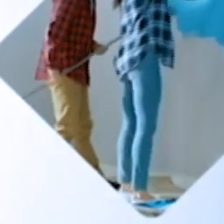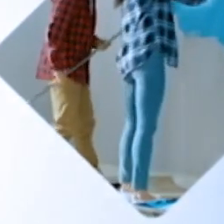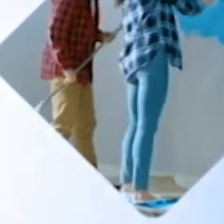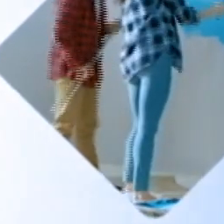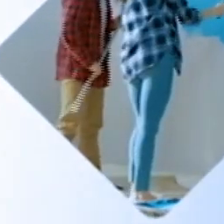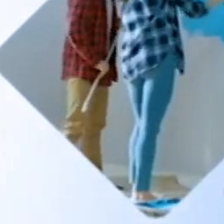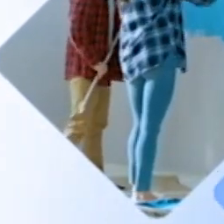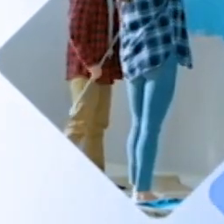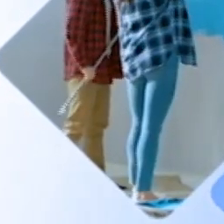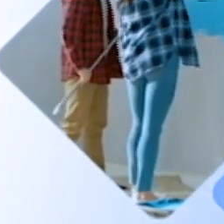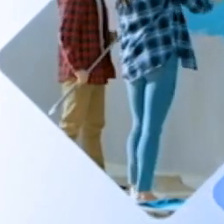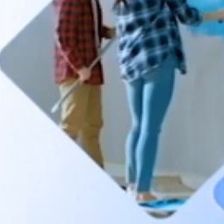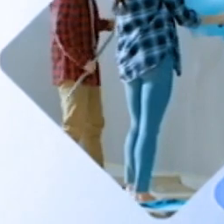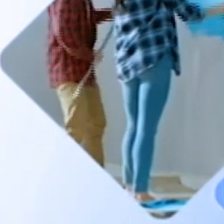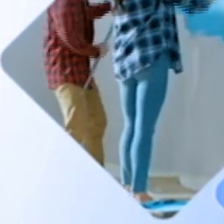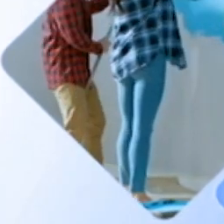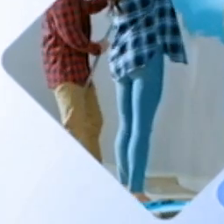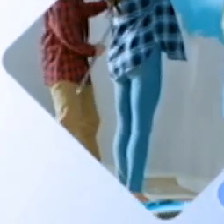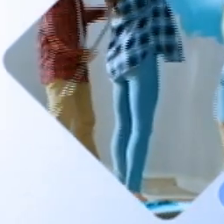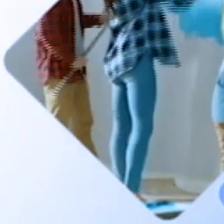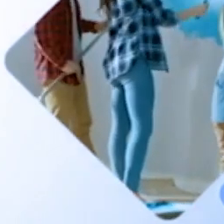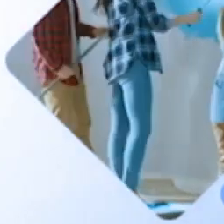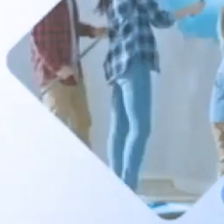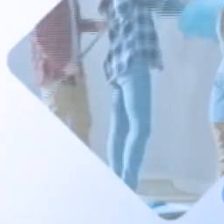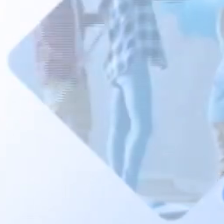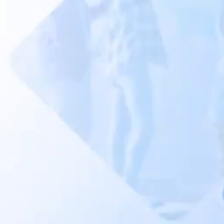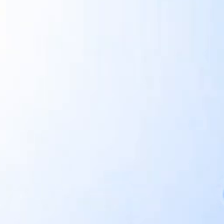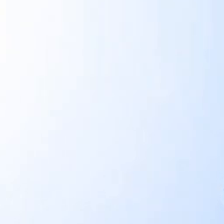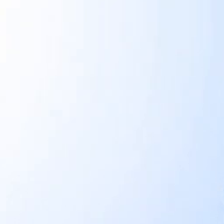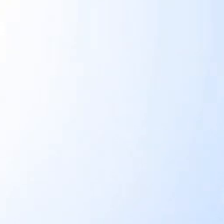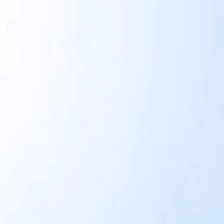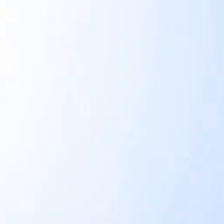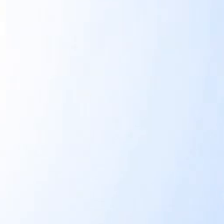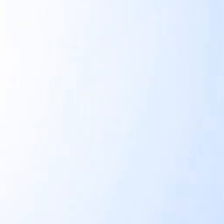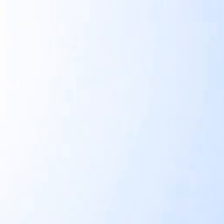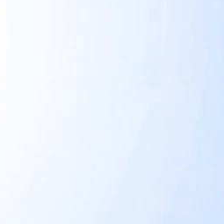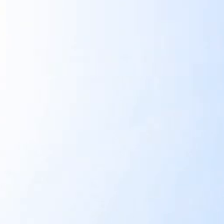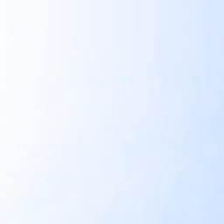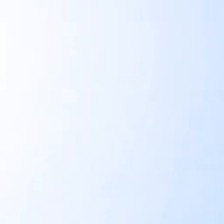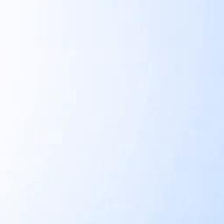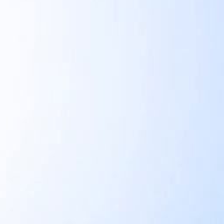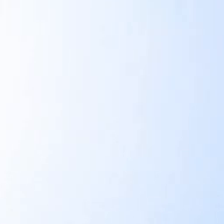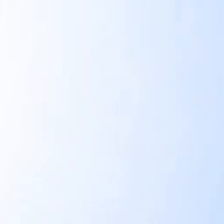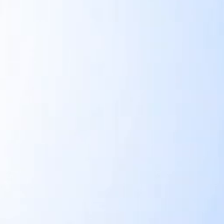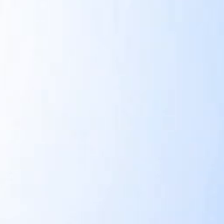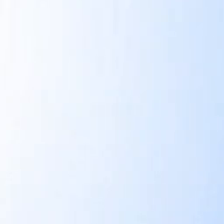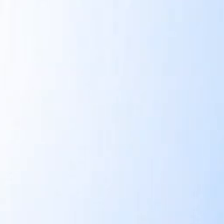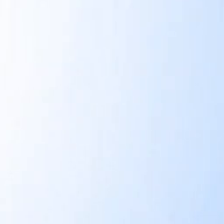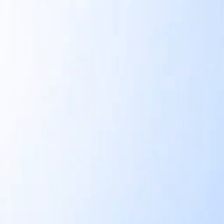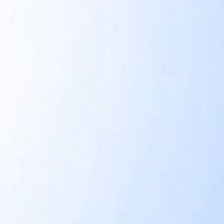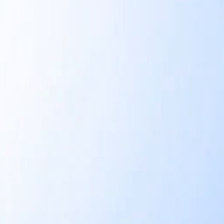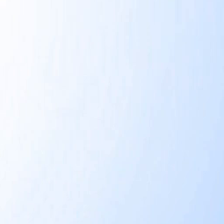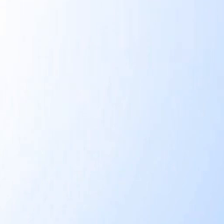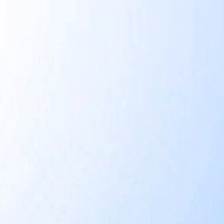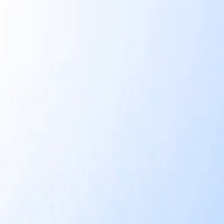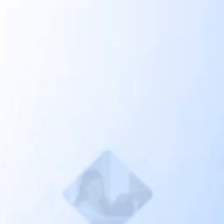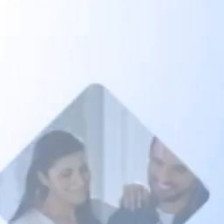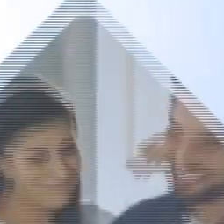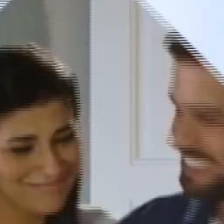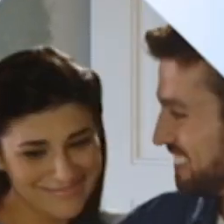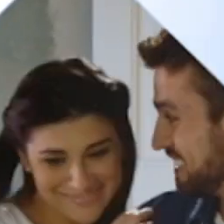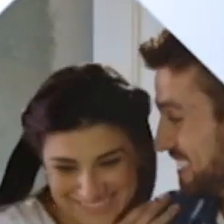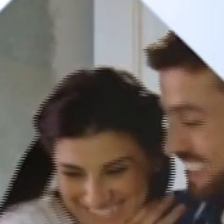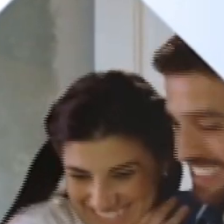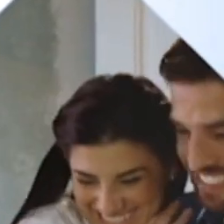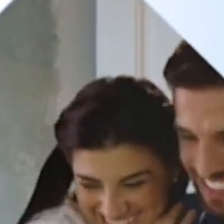un 90% de financiamiento. Solo complete el formulario en BancoBCR.com o en la app BCR móvil